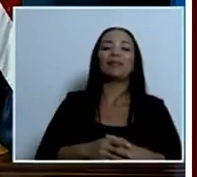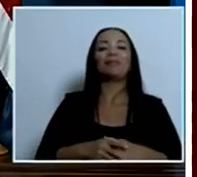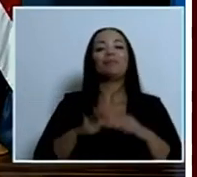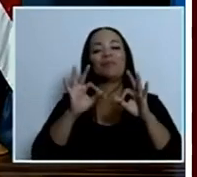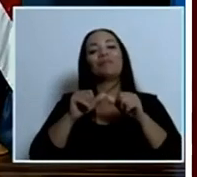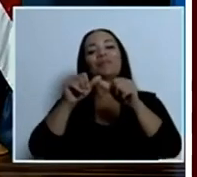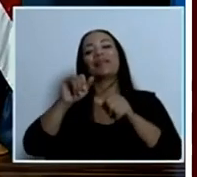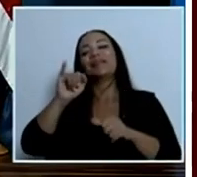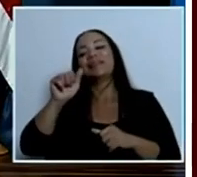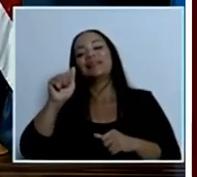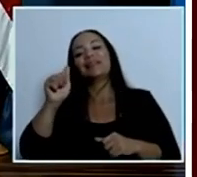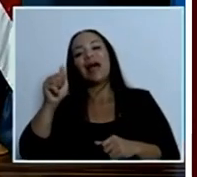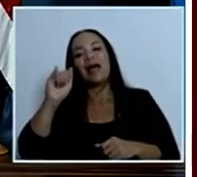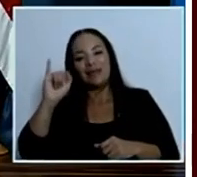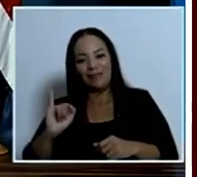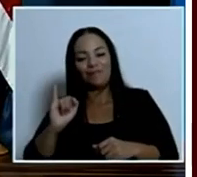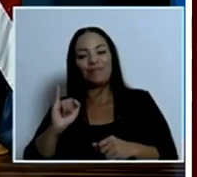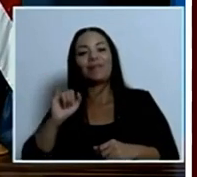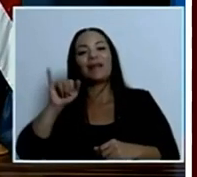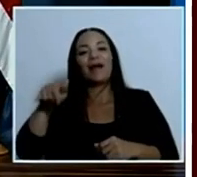de la voz de Huecochea